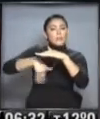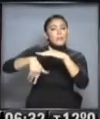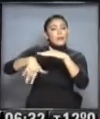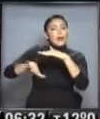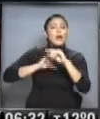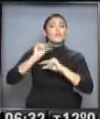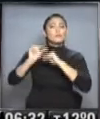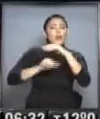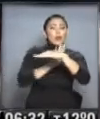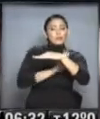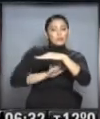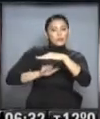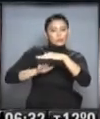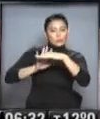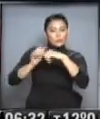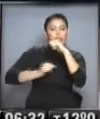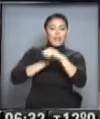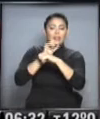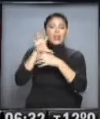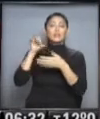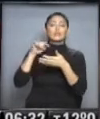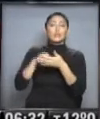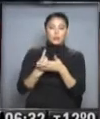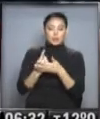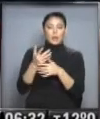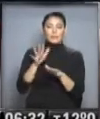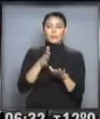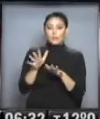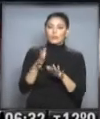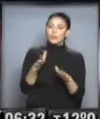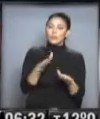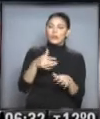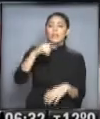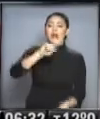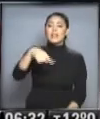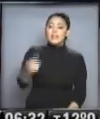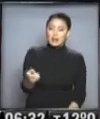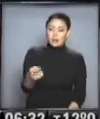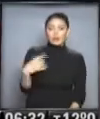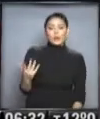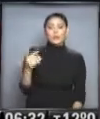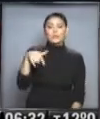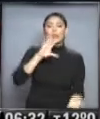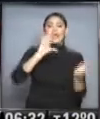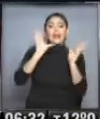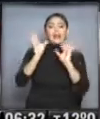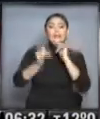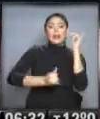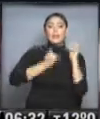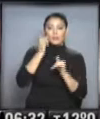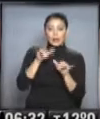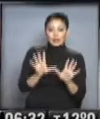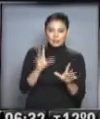lentamente la masa de aire frío llegará aquí a la ciudad de Buenos Aires, recién a partir de mañana, por lo tanto el pronóstico nos está indicando,